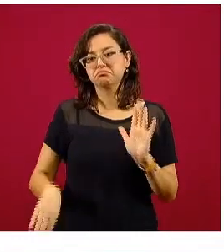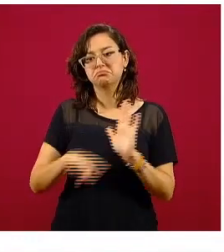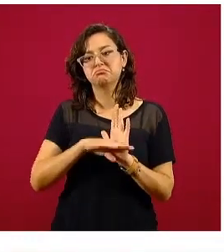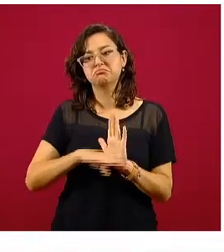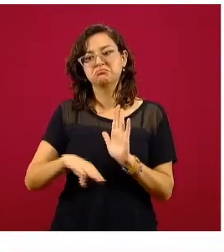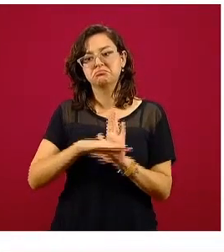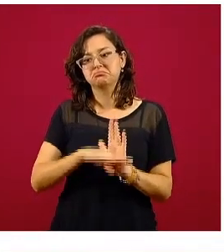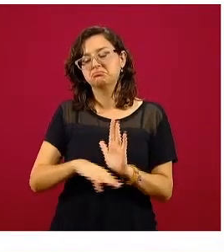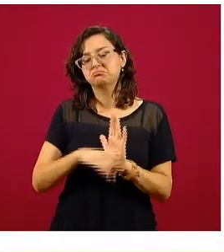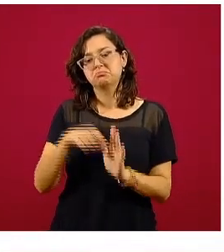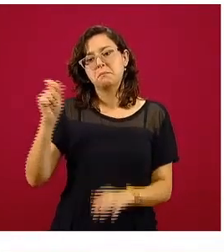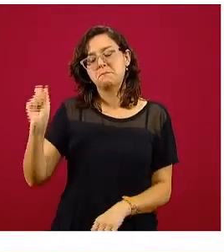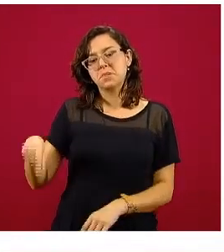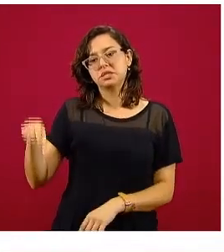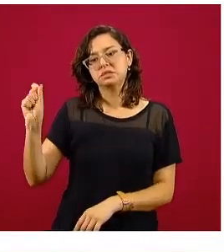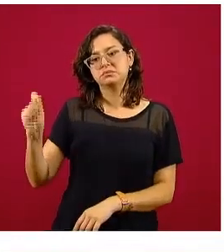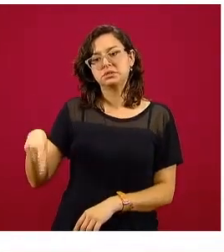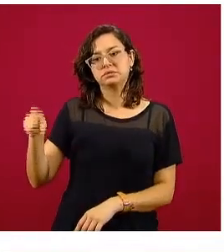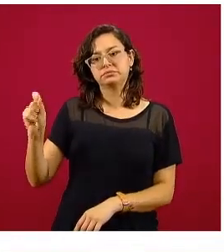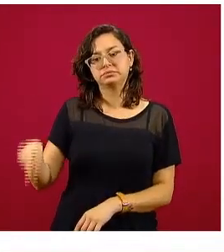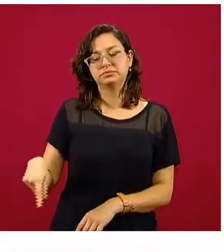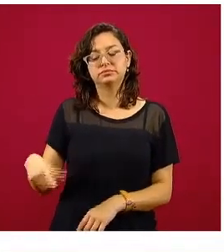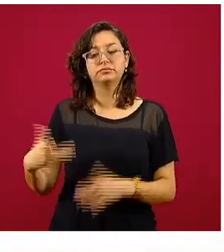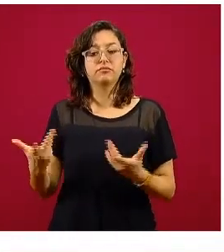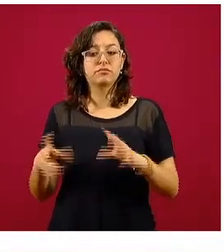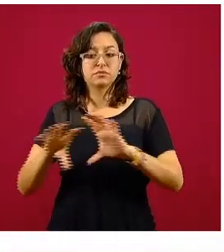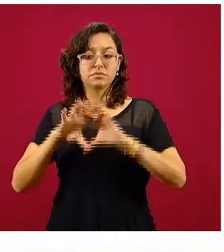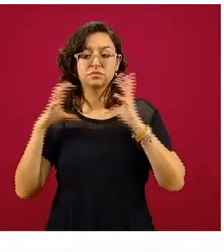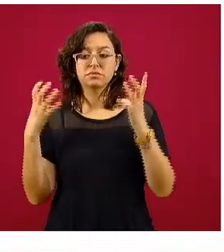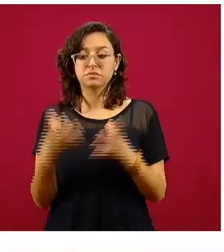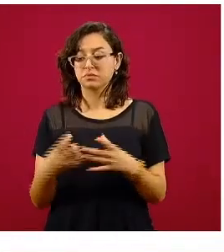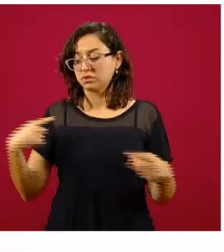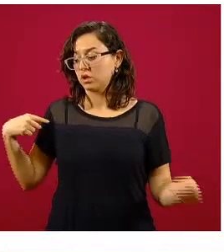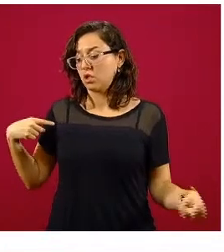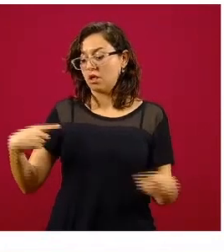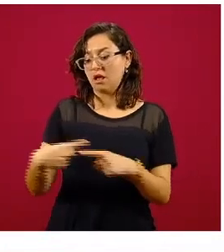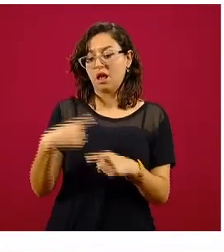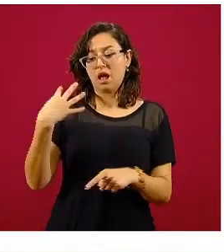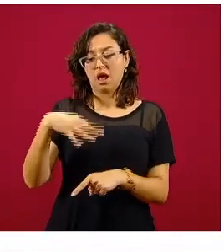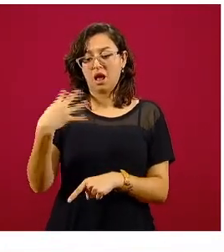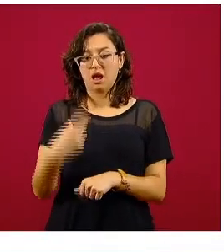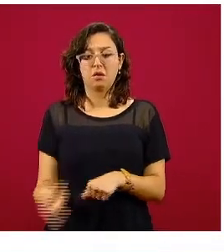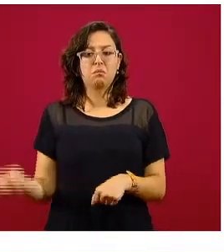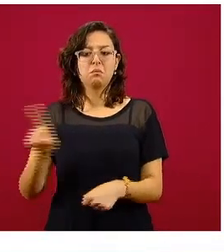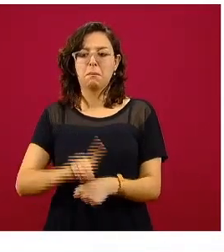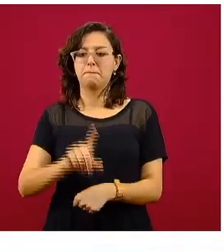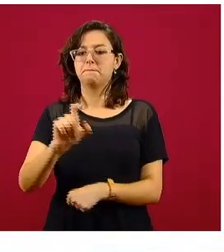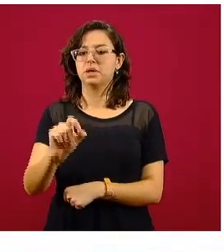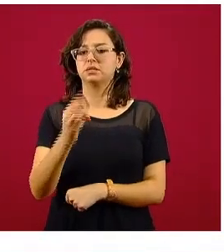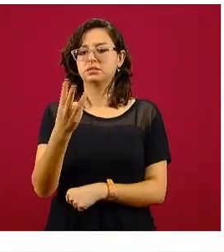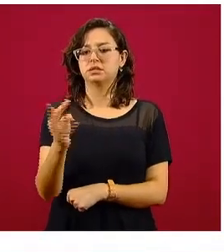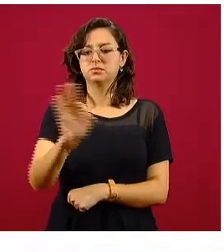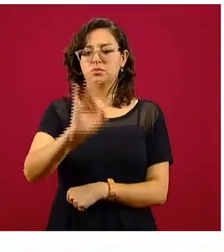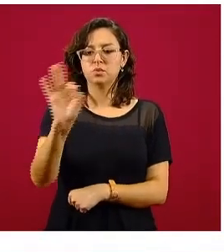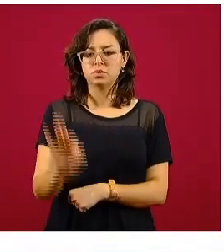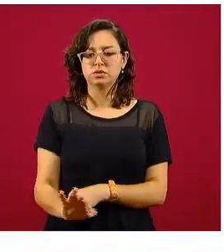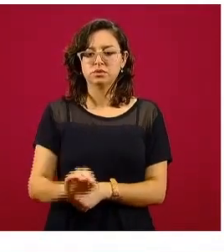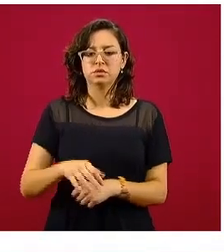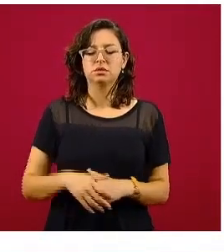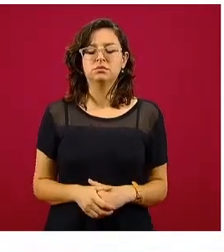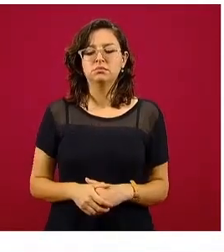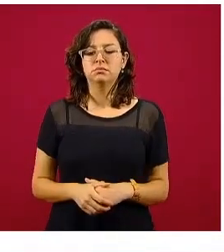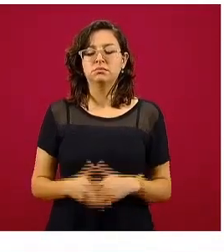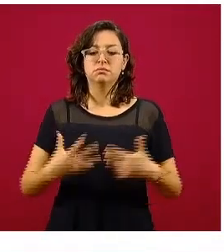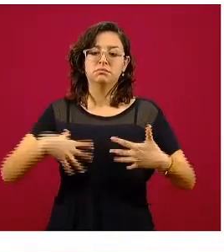significativa, los casos confirmados en el mundo en los últimos 14 días siguen siendo el 23% y